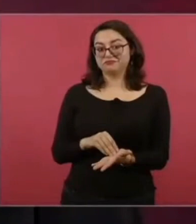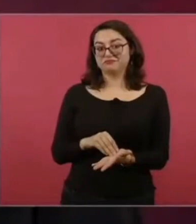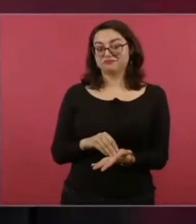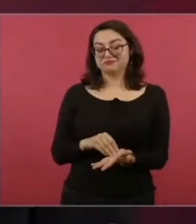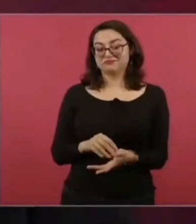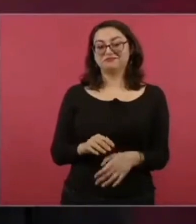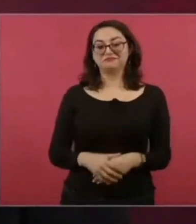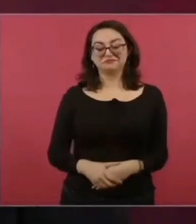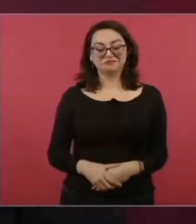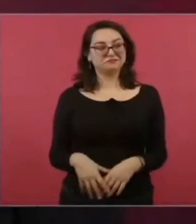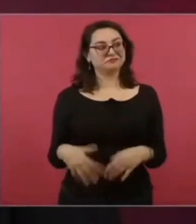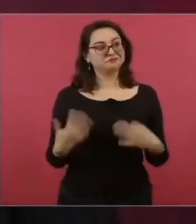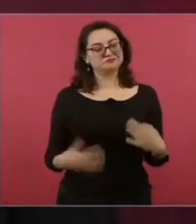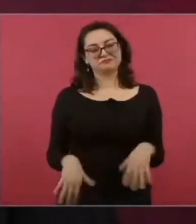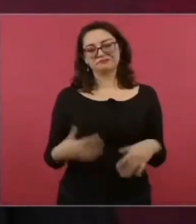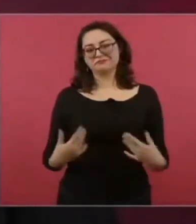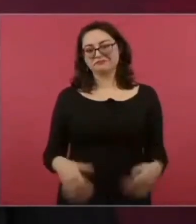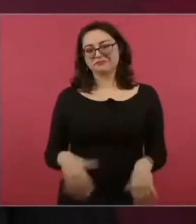eso es